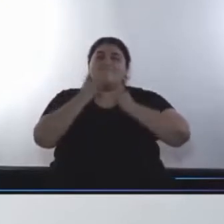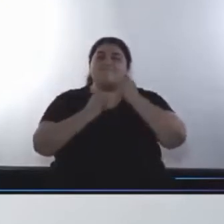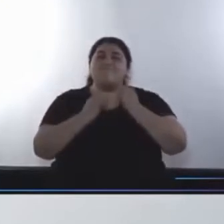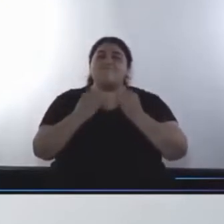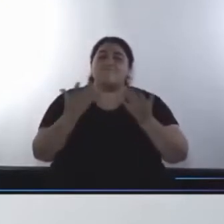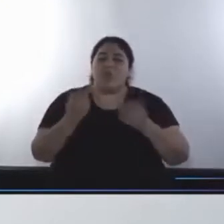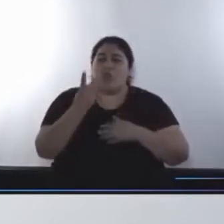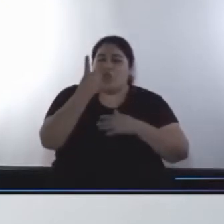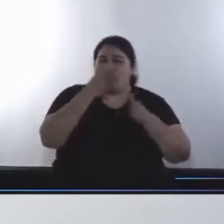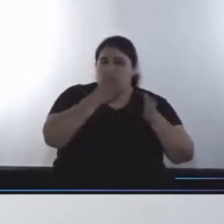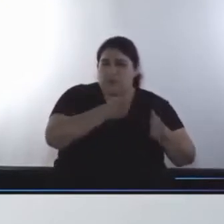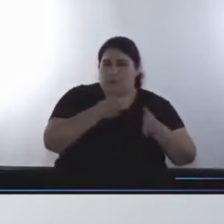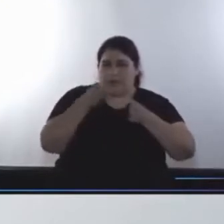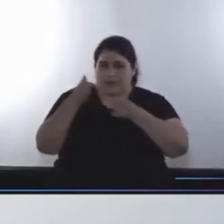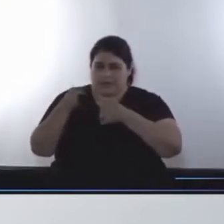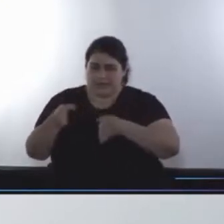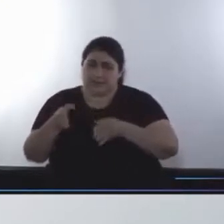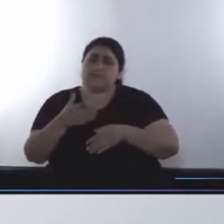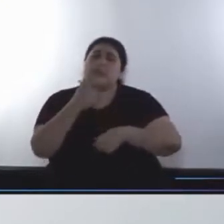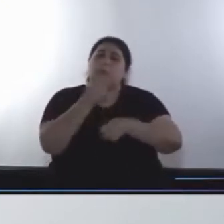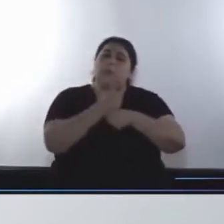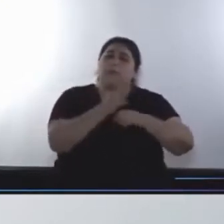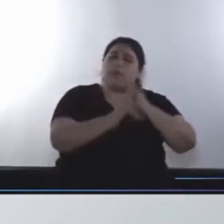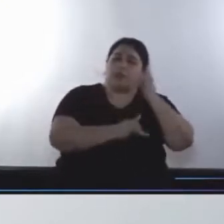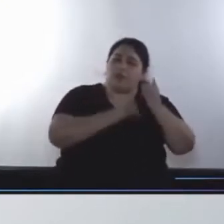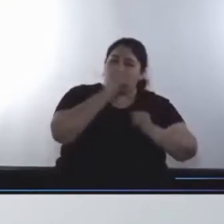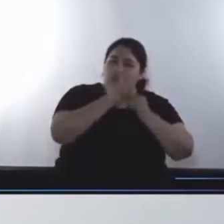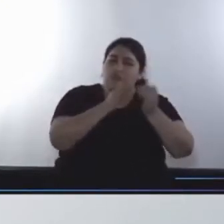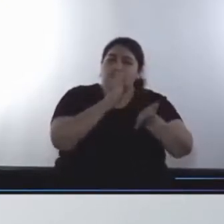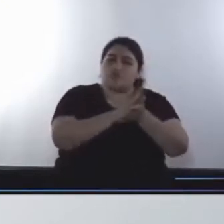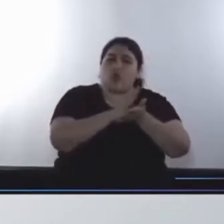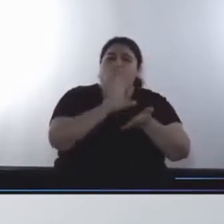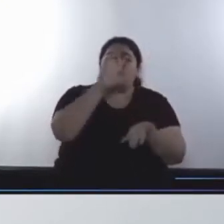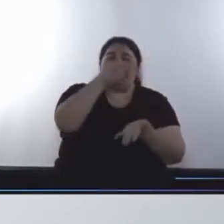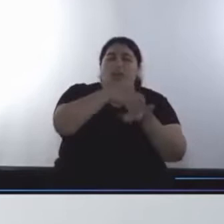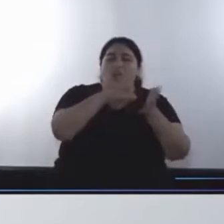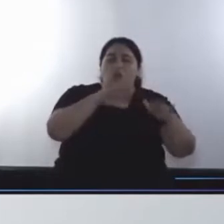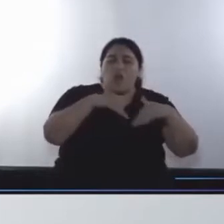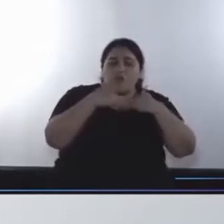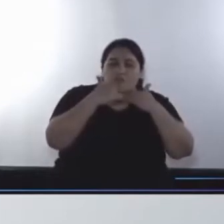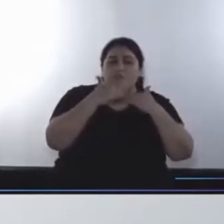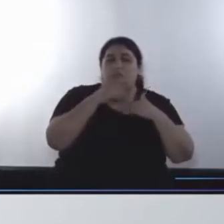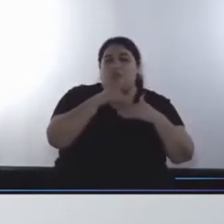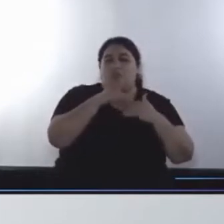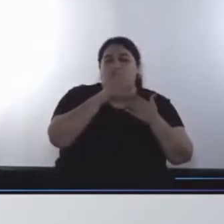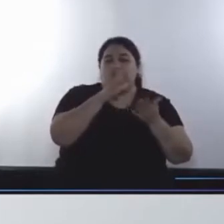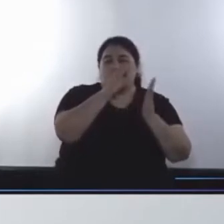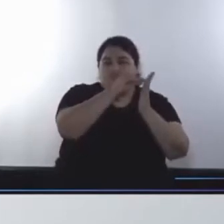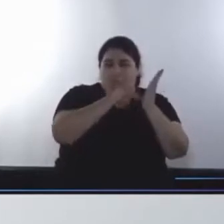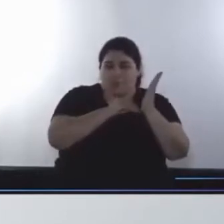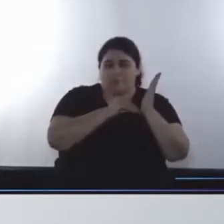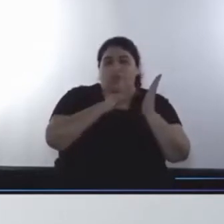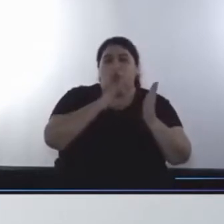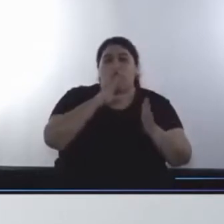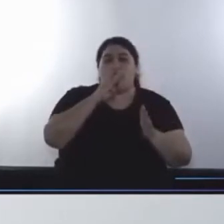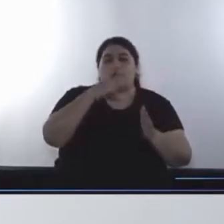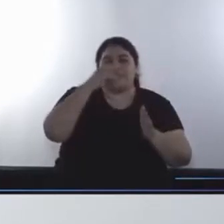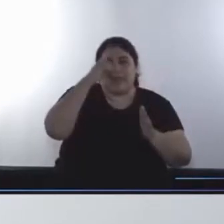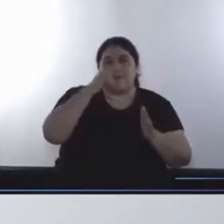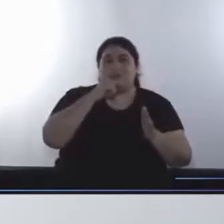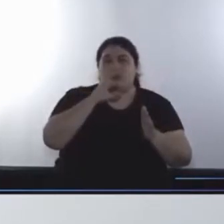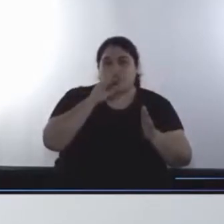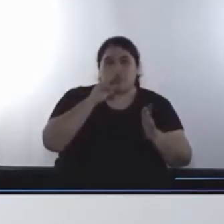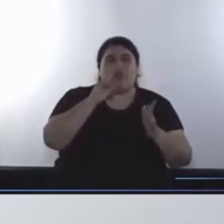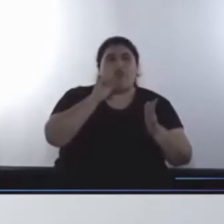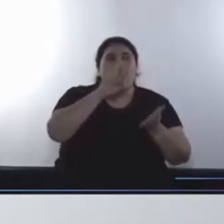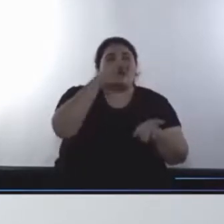dos partes. Primero, la presentación del observatorio de la Agenda 2030 en Argentina,